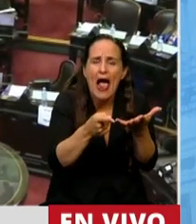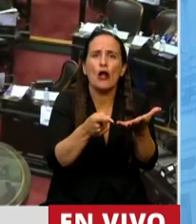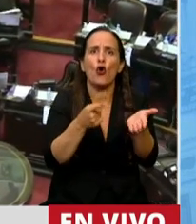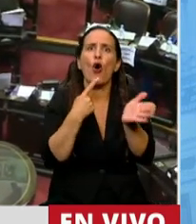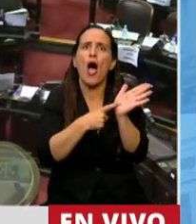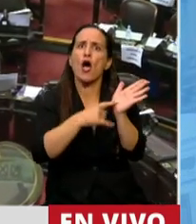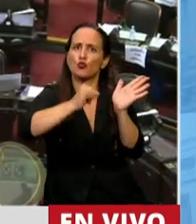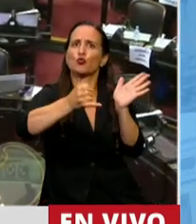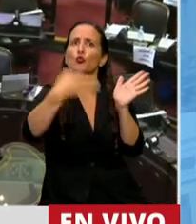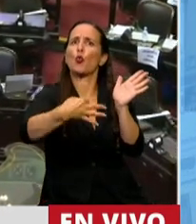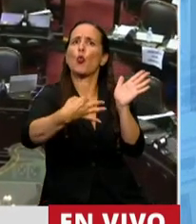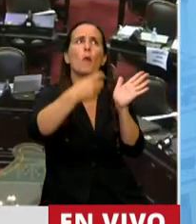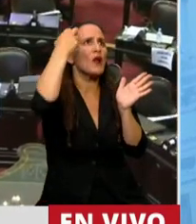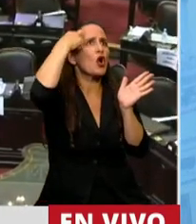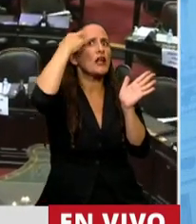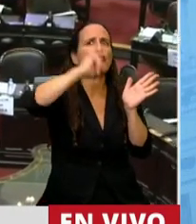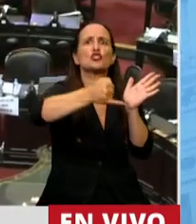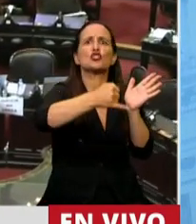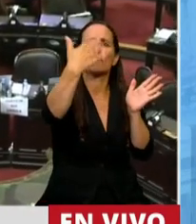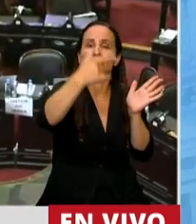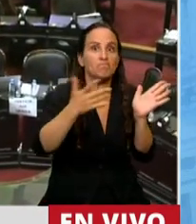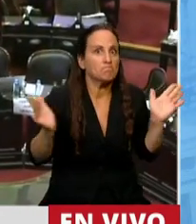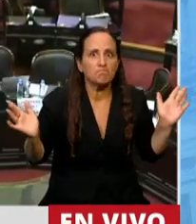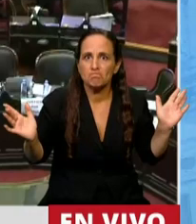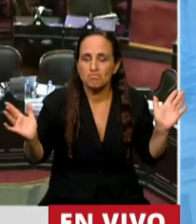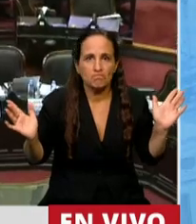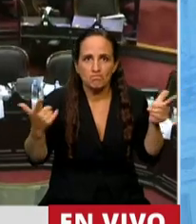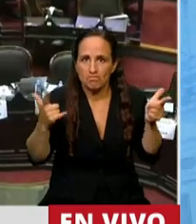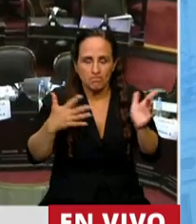afirmar que efectivamente existieron los congresos de estos. Pero bueno,